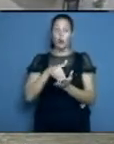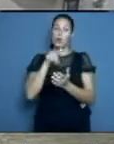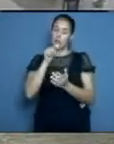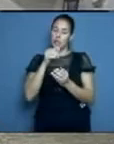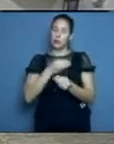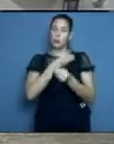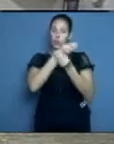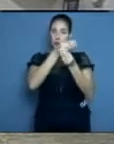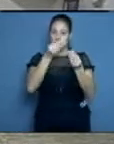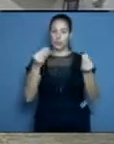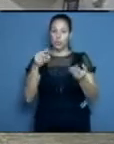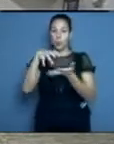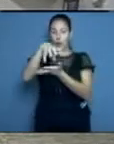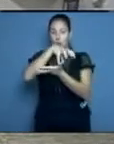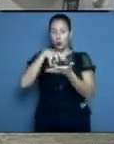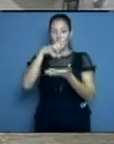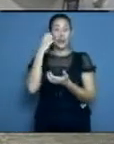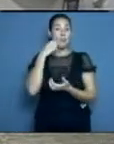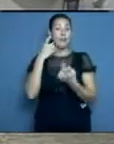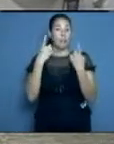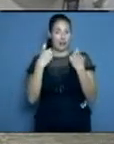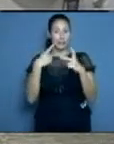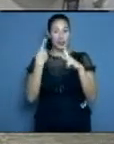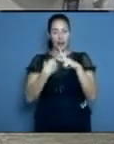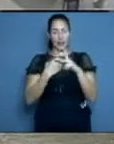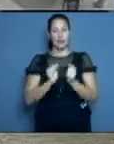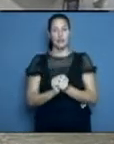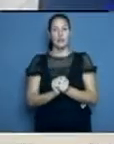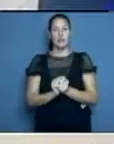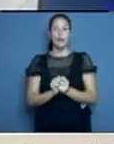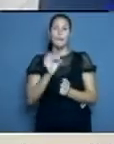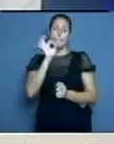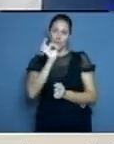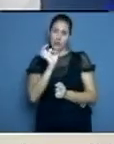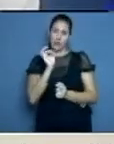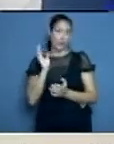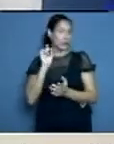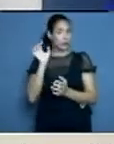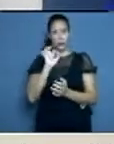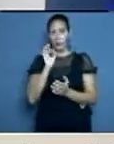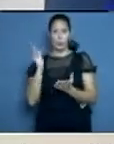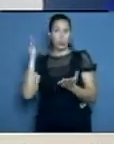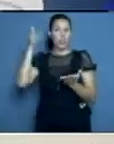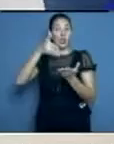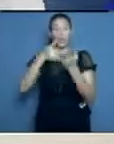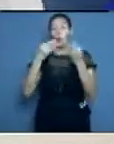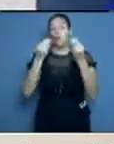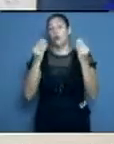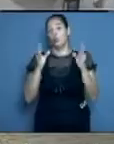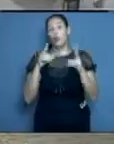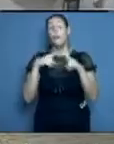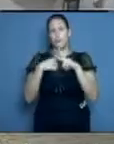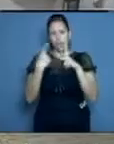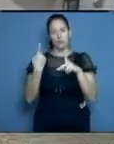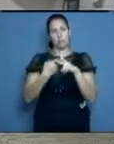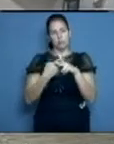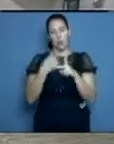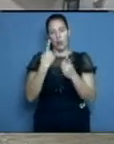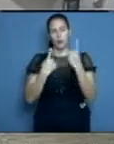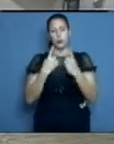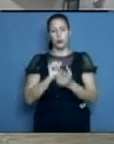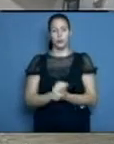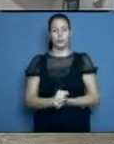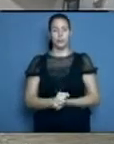entrada que ha tenido la provincia no ha sido suficiente atendiendo a la morbilidad que hemos levantado en estos últimos días. Los test rápidos y los